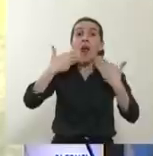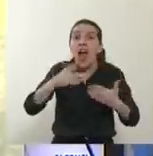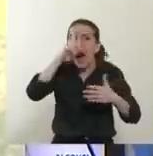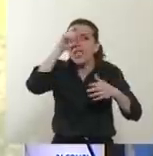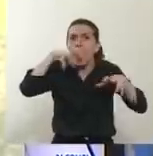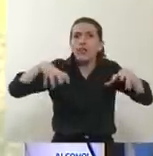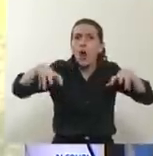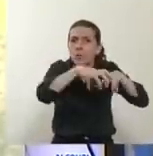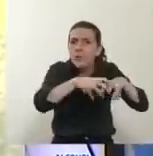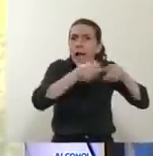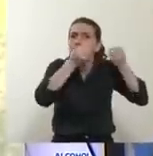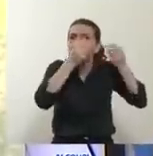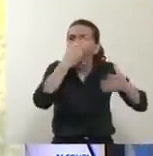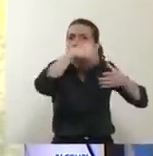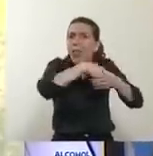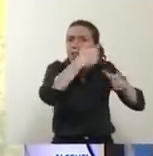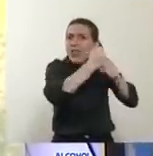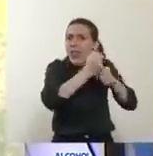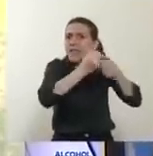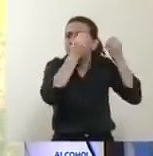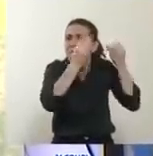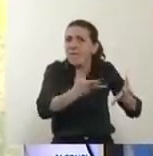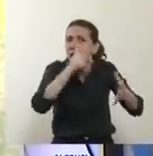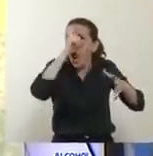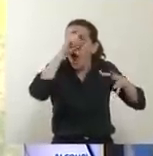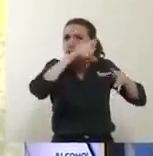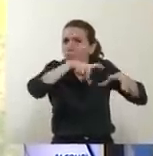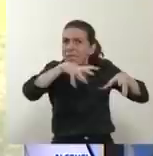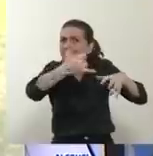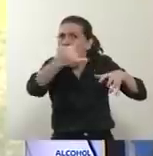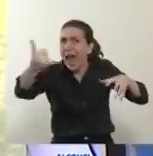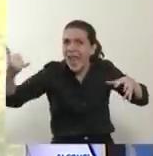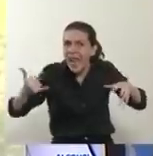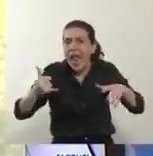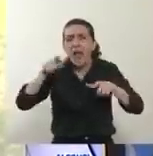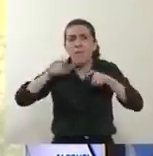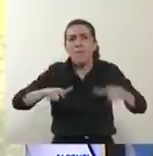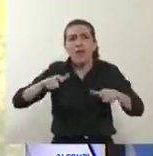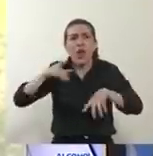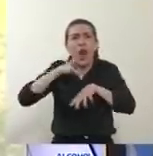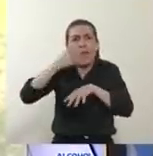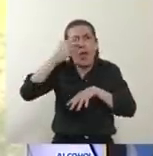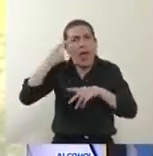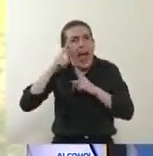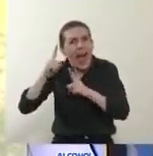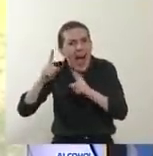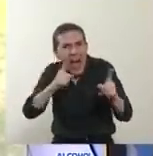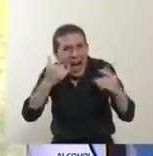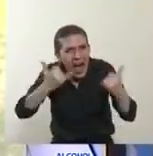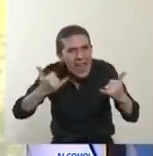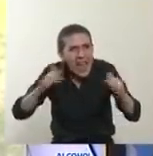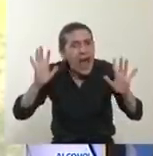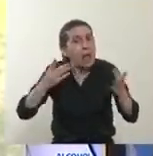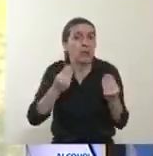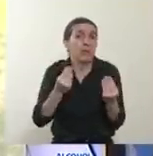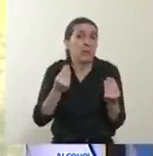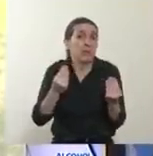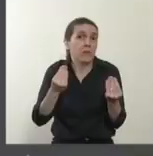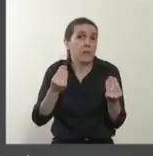funcionando, porque el sistema de salud da respuesta y porque definitivamente